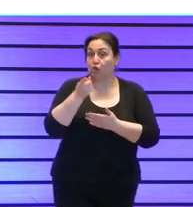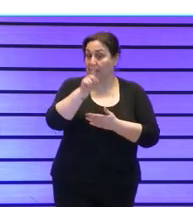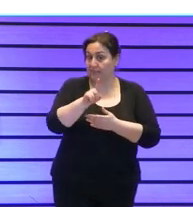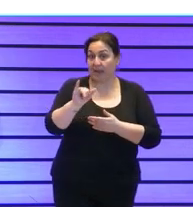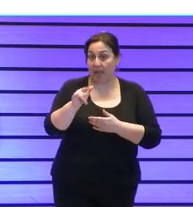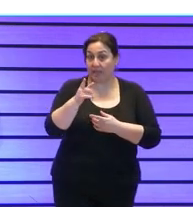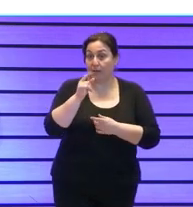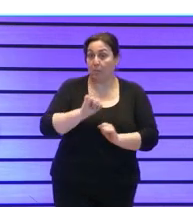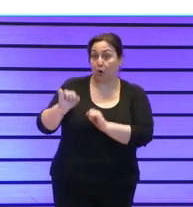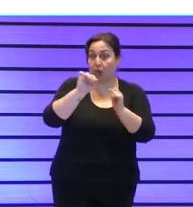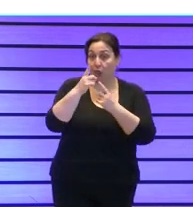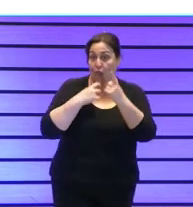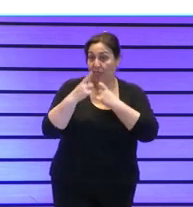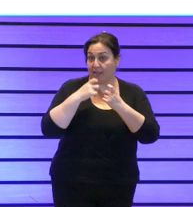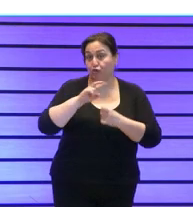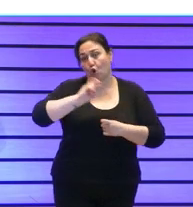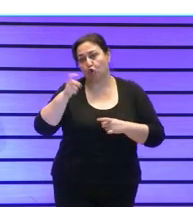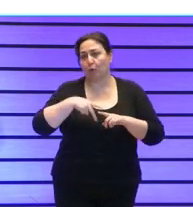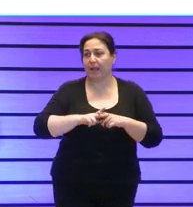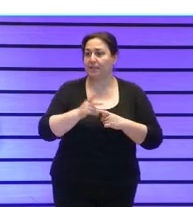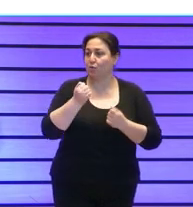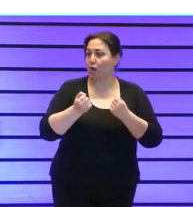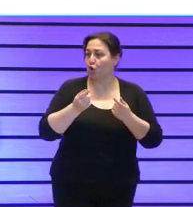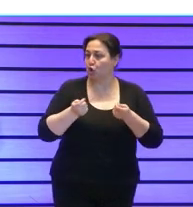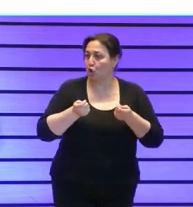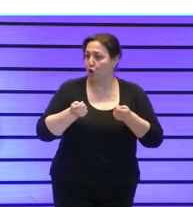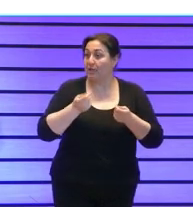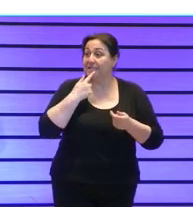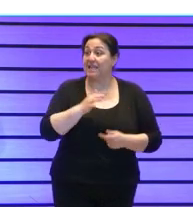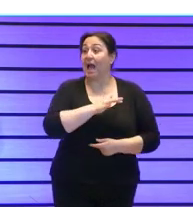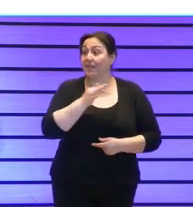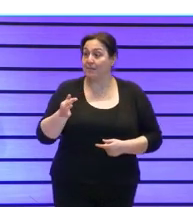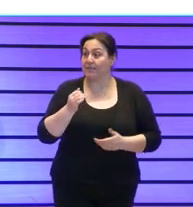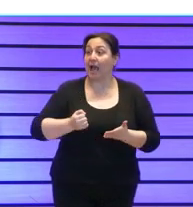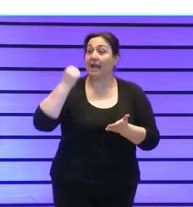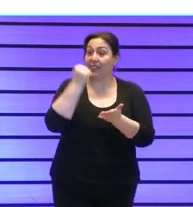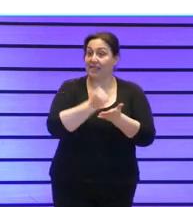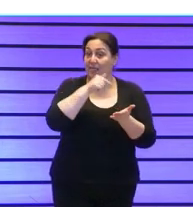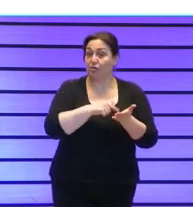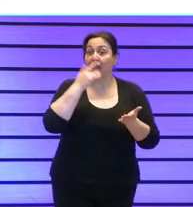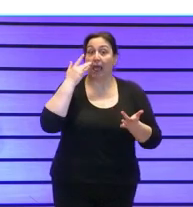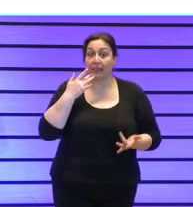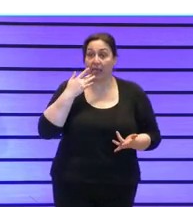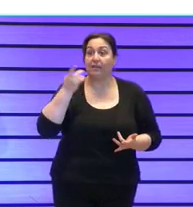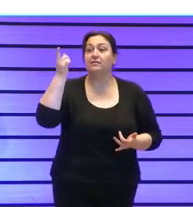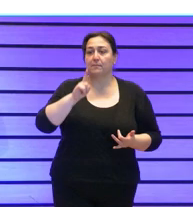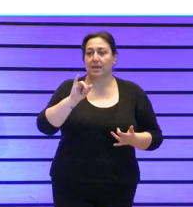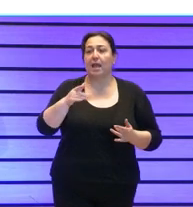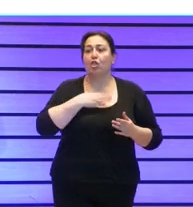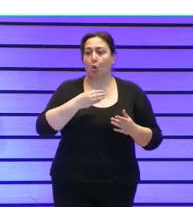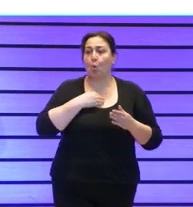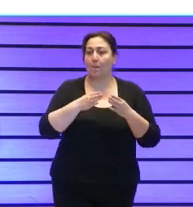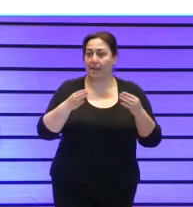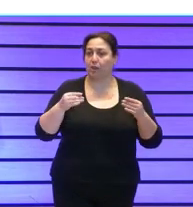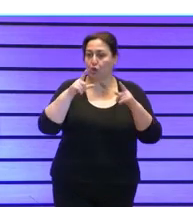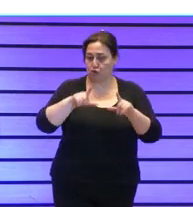de datos pues es otro mecanismo de control y si además estamos acreditados en lealtad también hay una serie de documentos